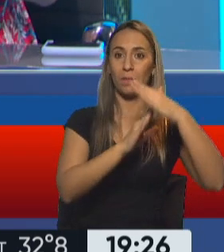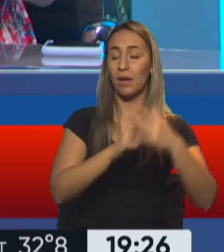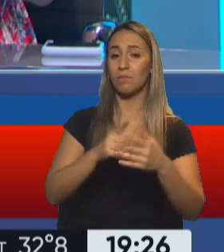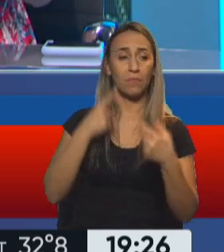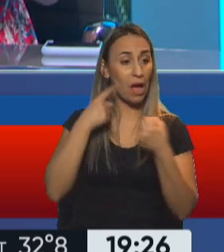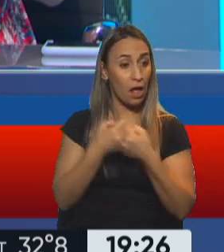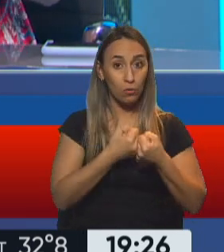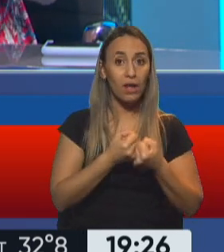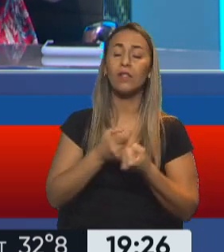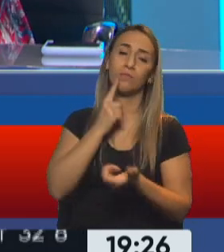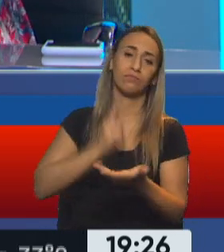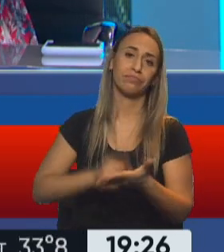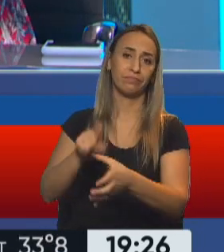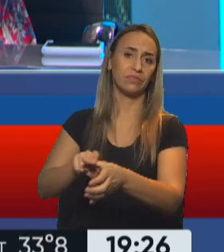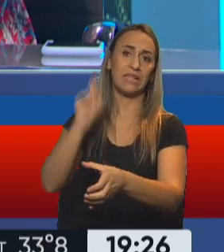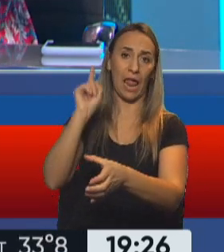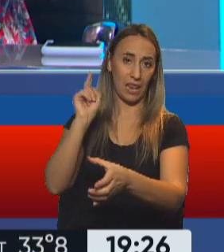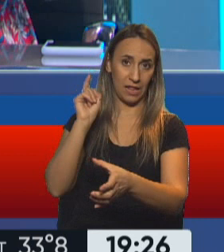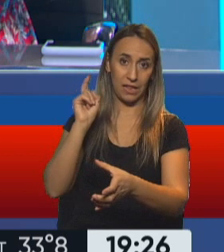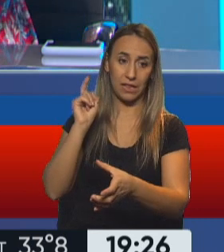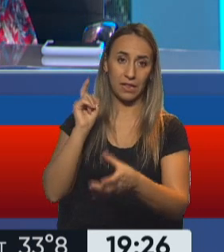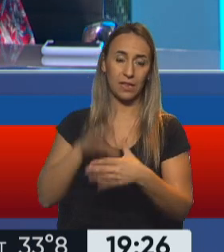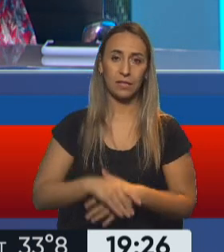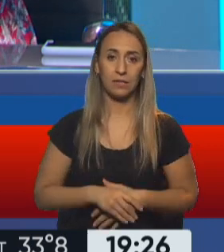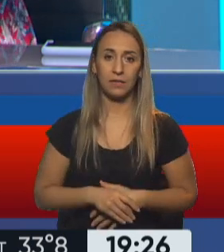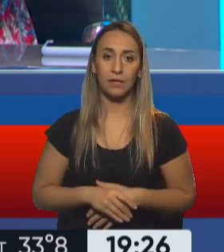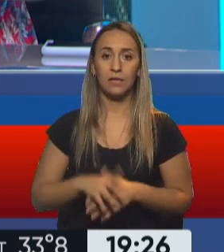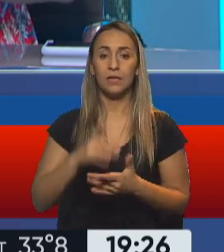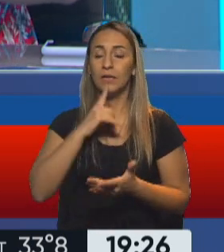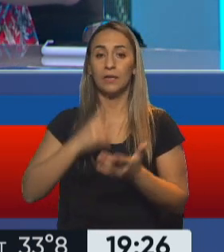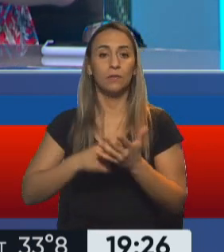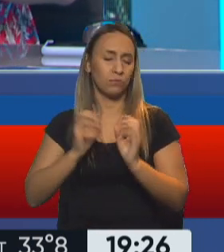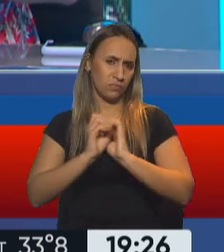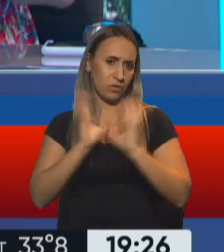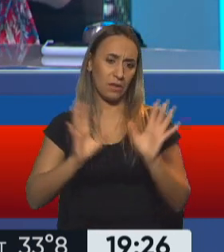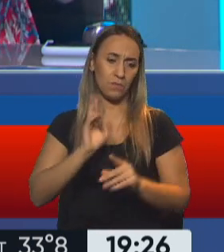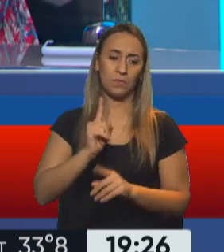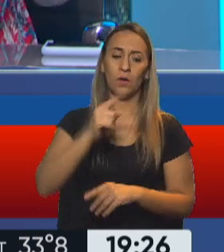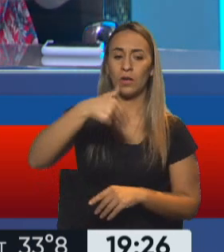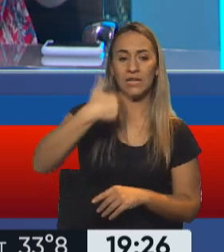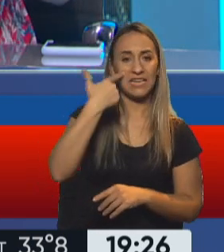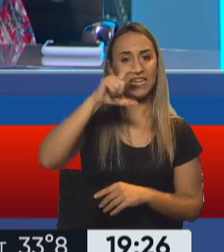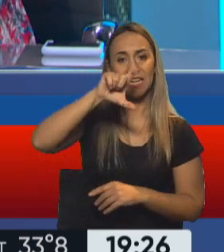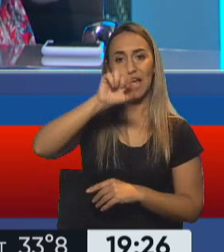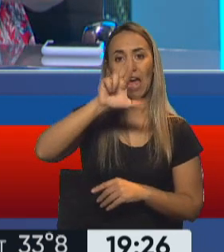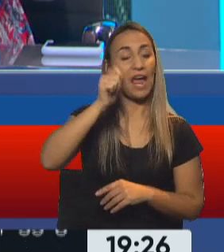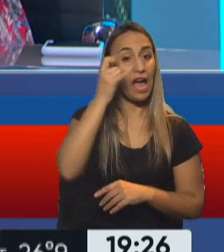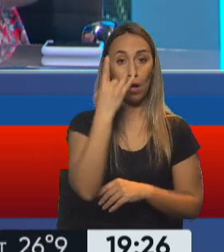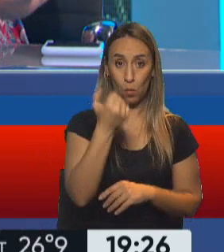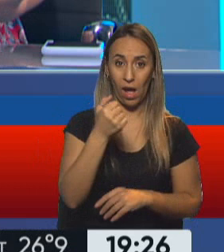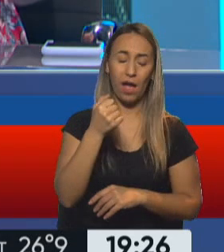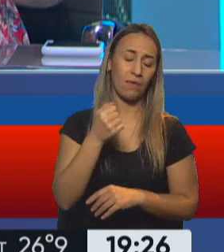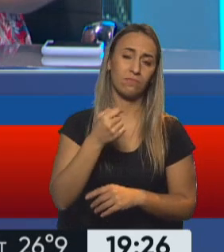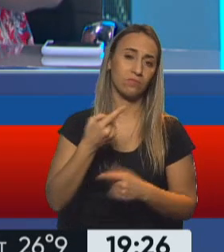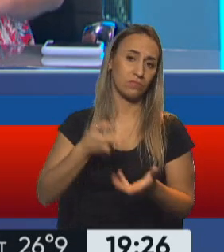política, esta decisión también, bueno, bastante clara por parte de Nicaragua, que de alguna manera vuelve a instalar